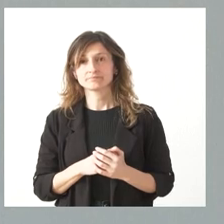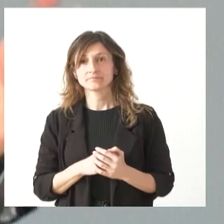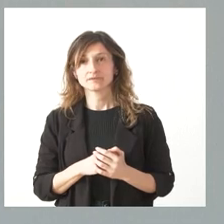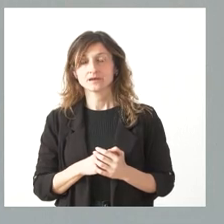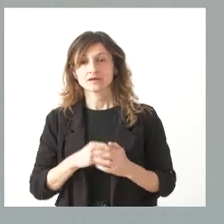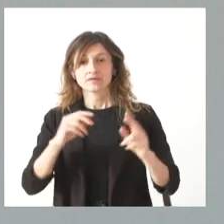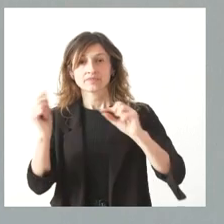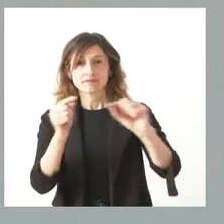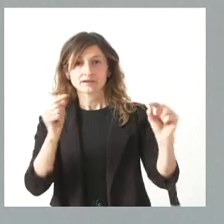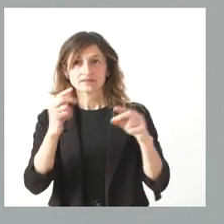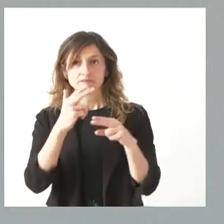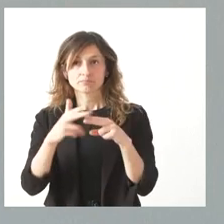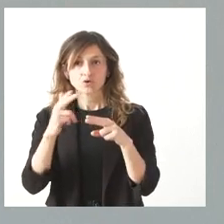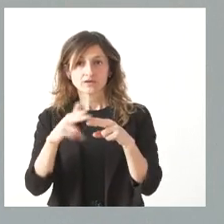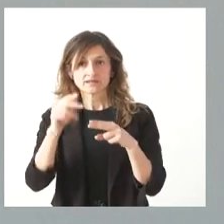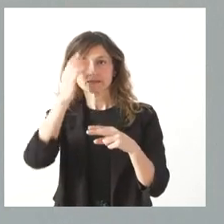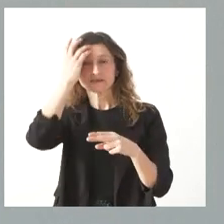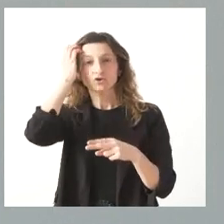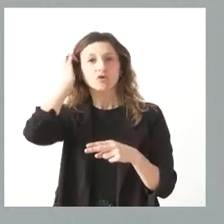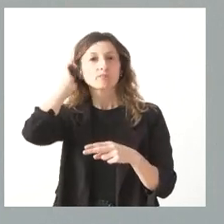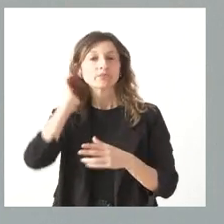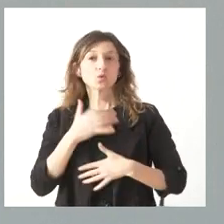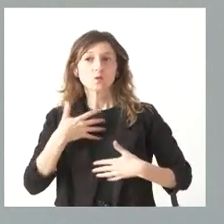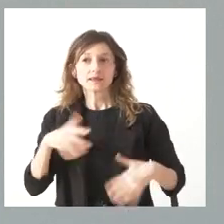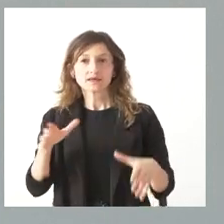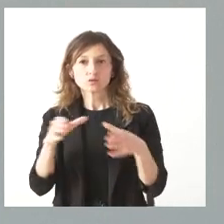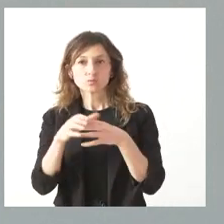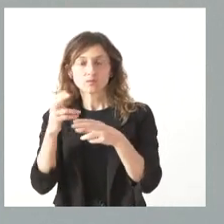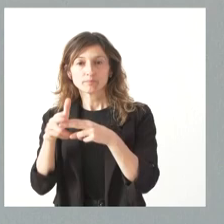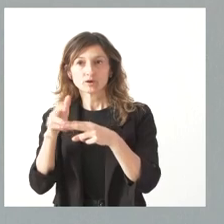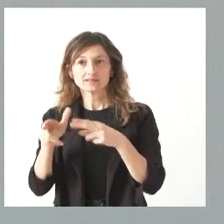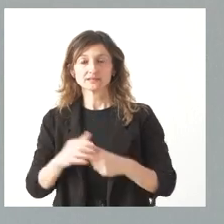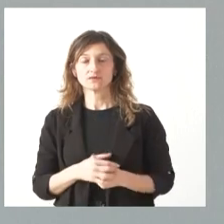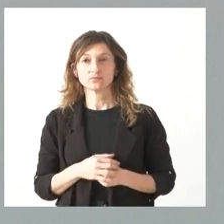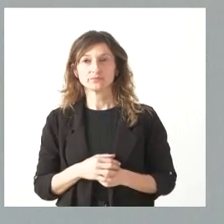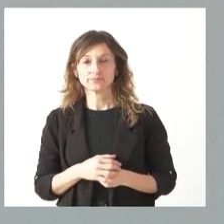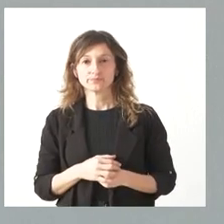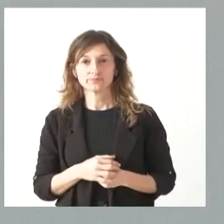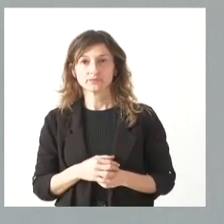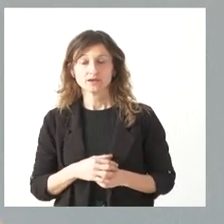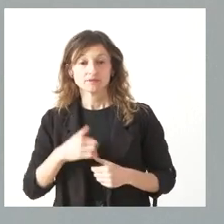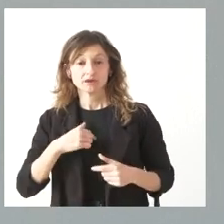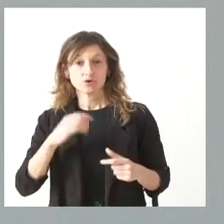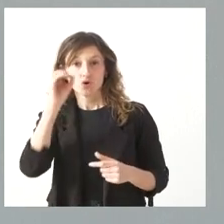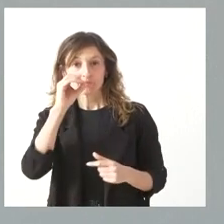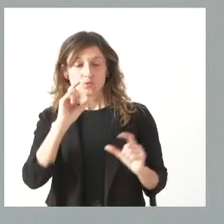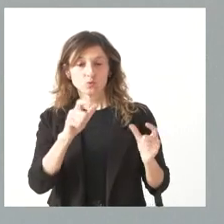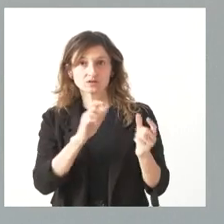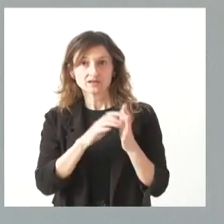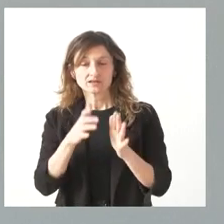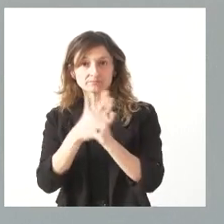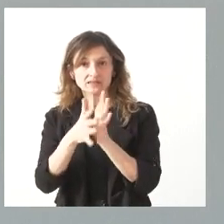político que pueda plantear cualquier partido político, pero yo le planteo la posición de la Junta de Castilla y León, que ha aclarado